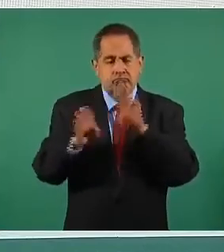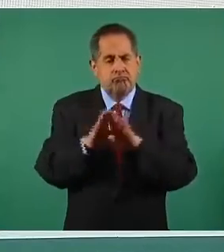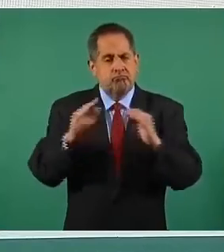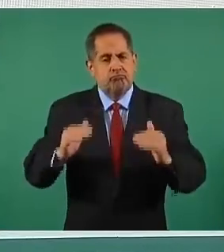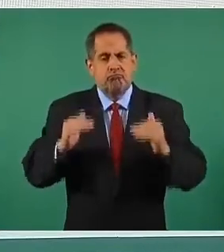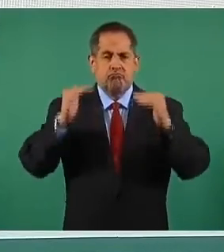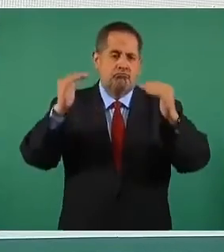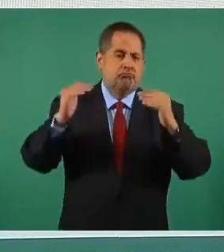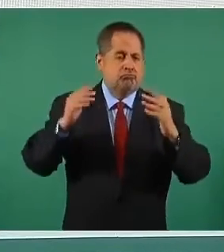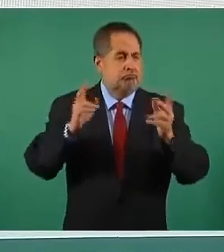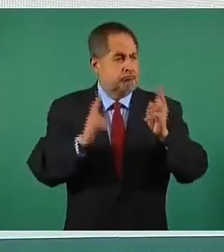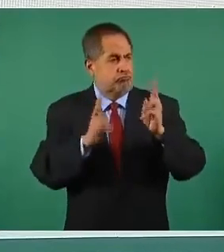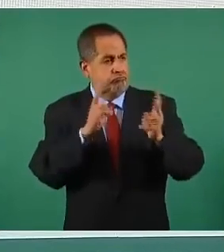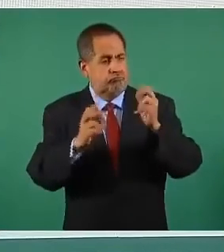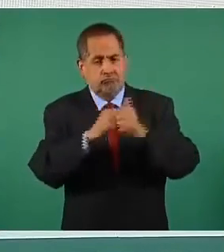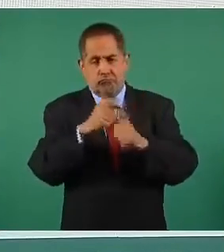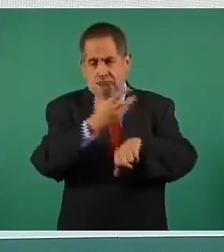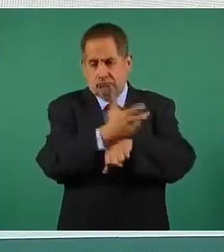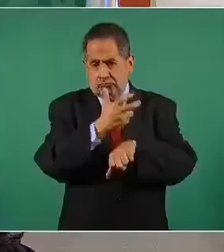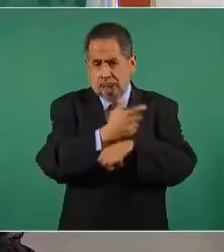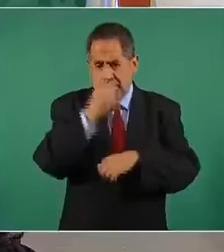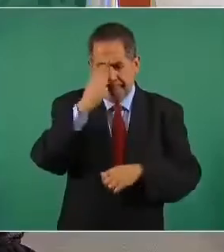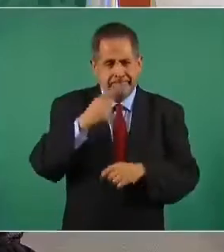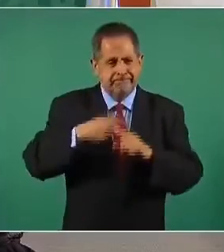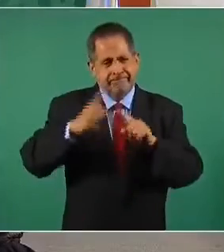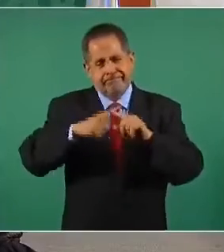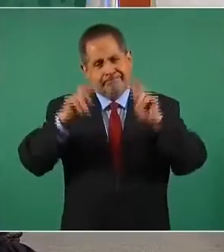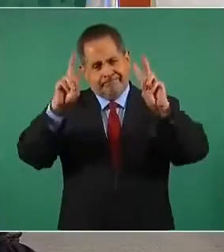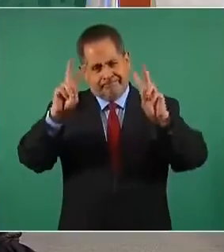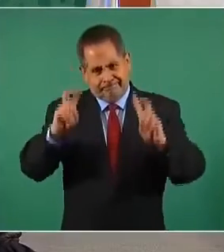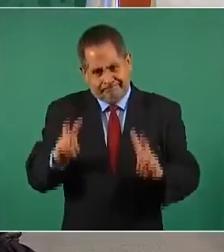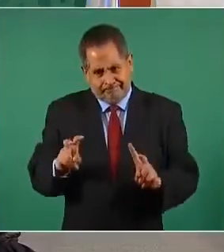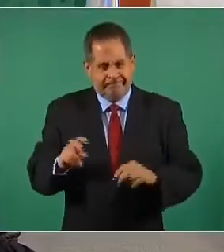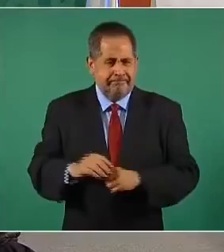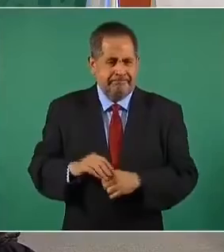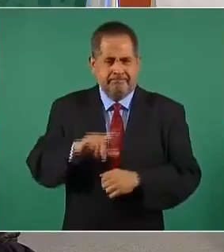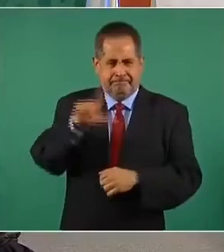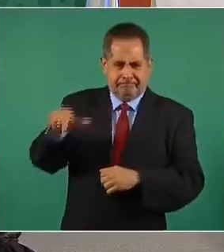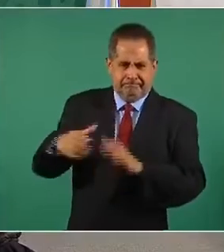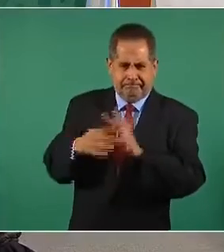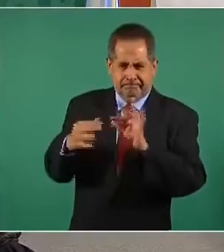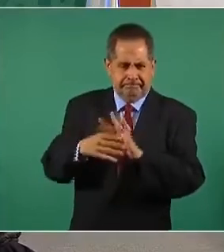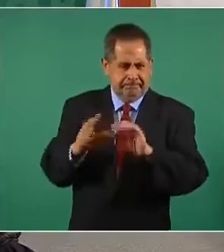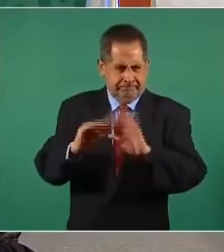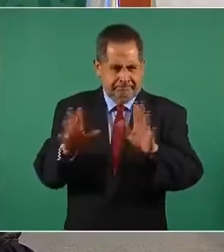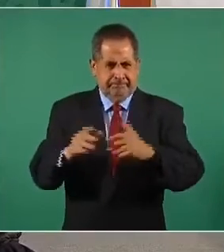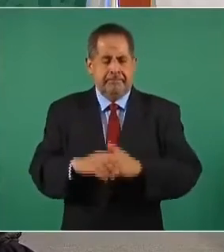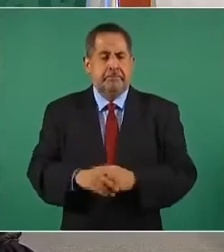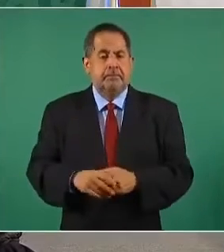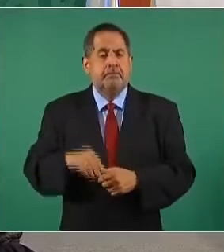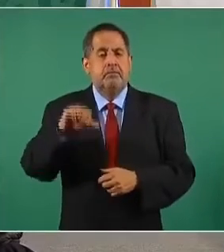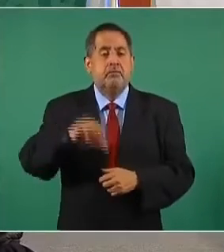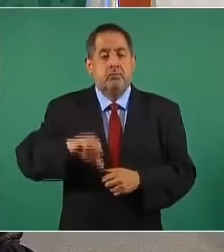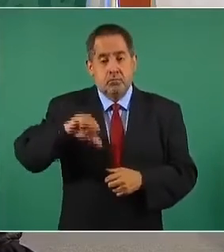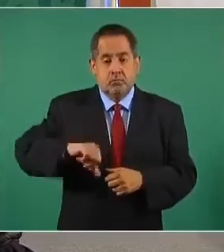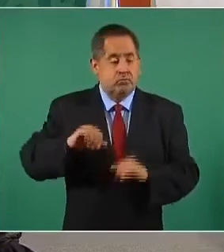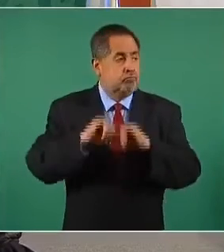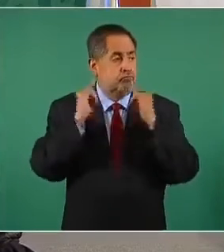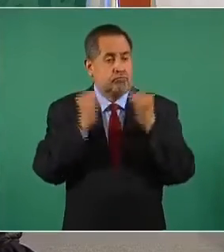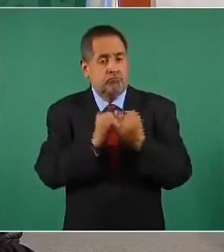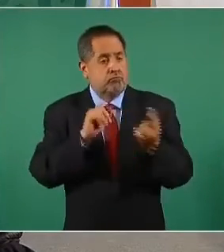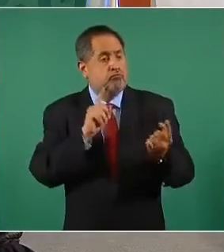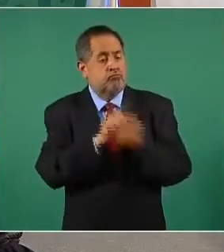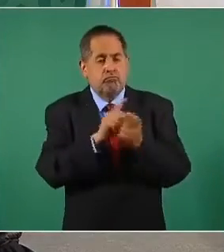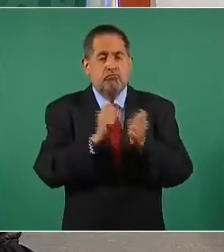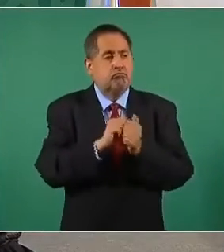nivel con los Estados Unidos para diversos temas que enseguida pasaré a comentar en un momento más. Hoy va a haber una reunión